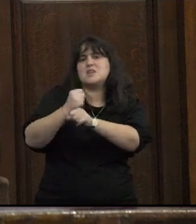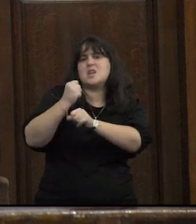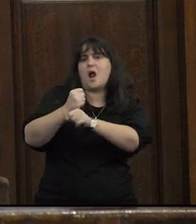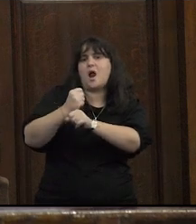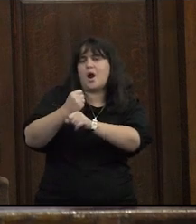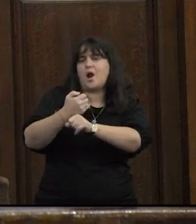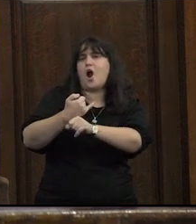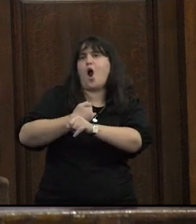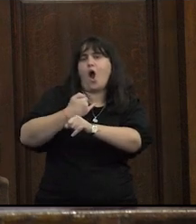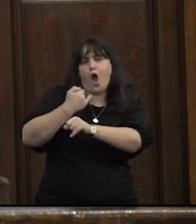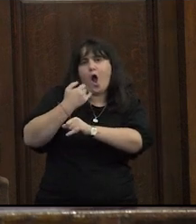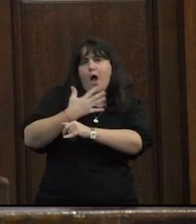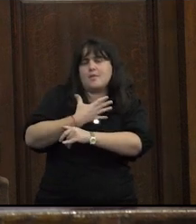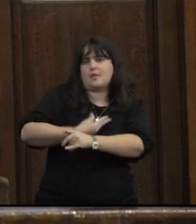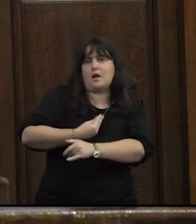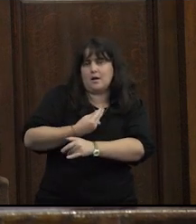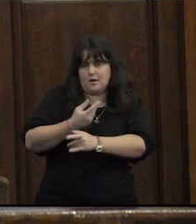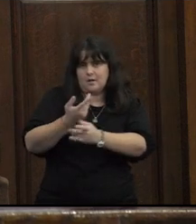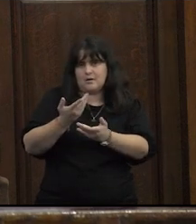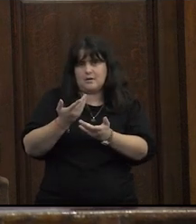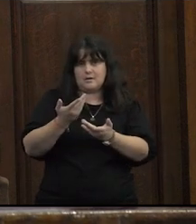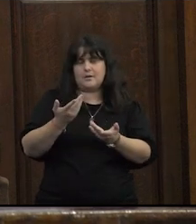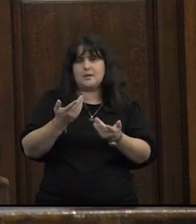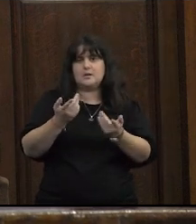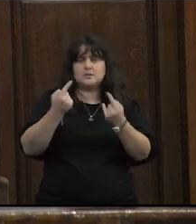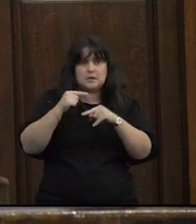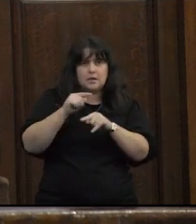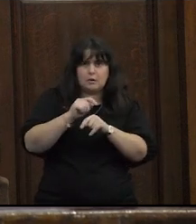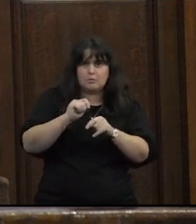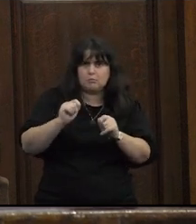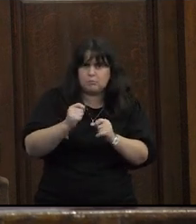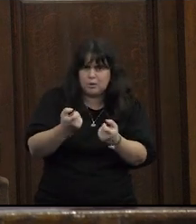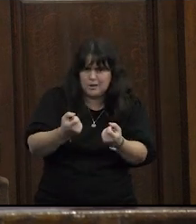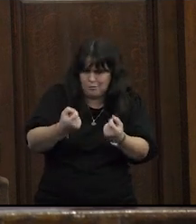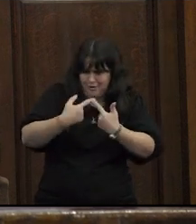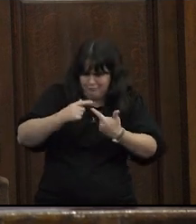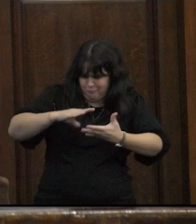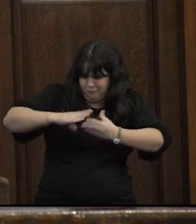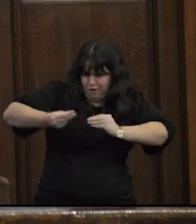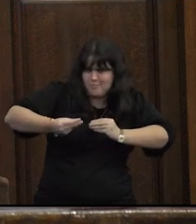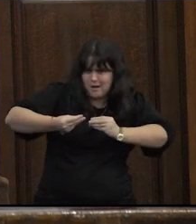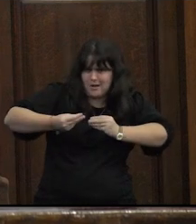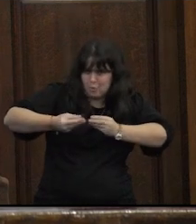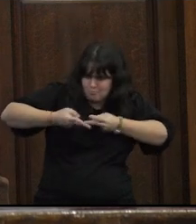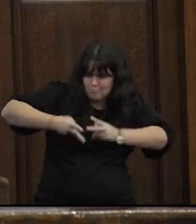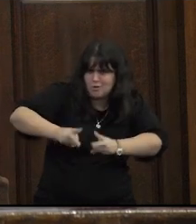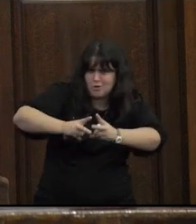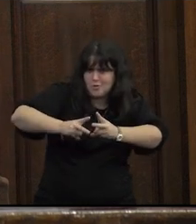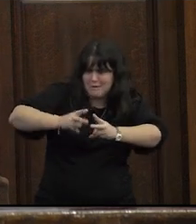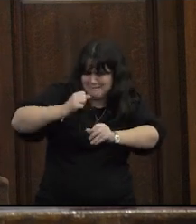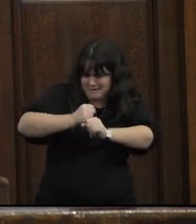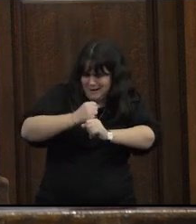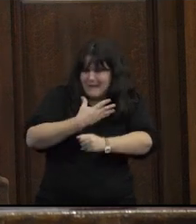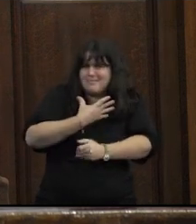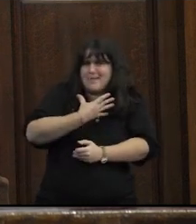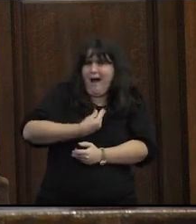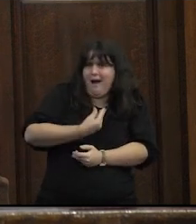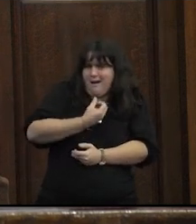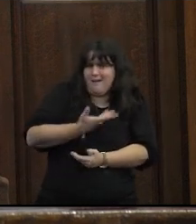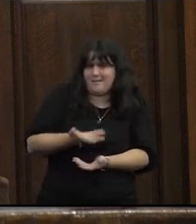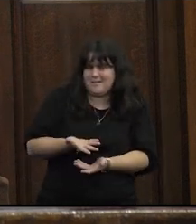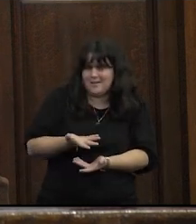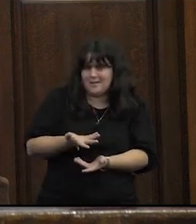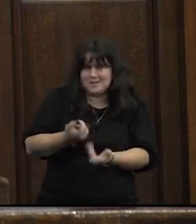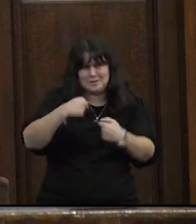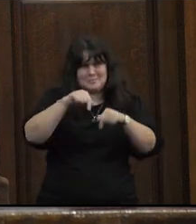trabajar el deseo? ¿sí? y nos podrían dar técnicas para trabajar el deseo ¿qué sería esto pensando